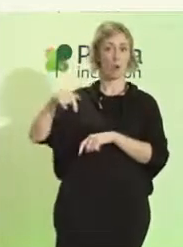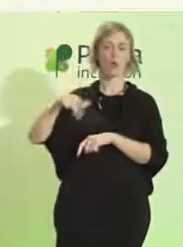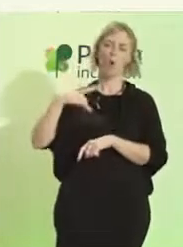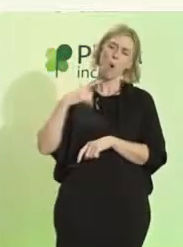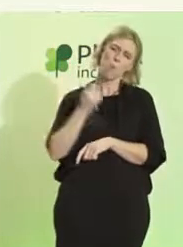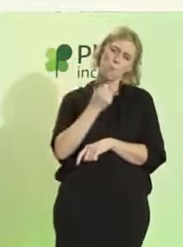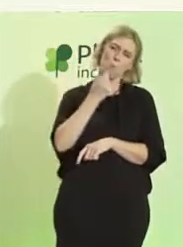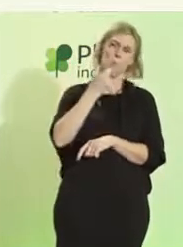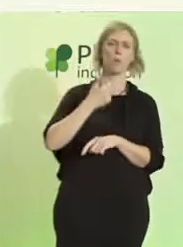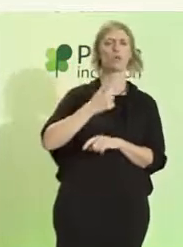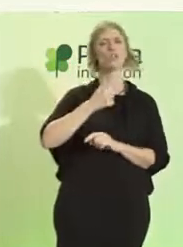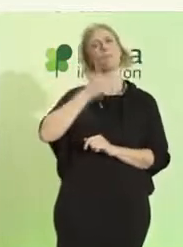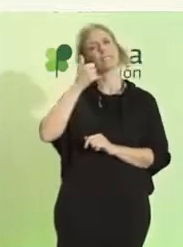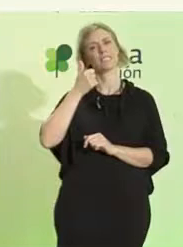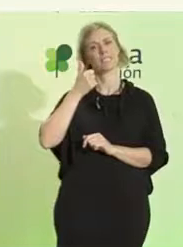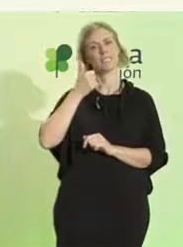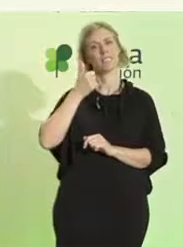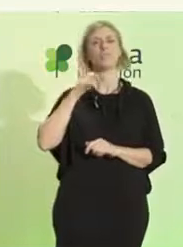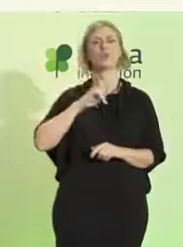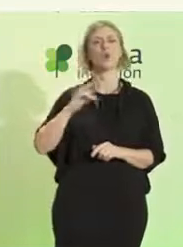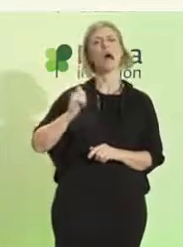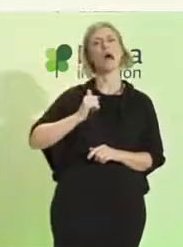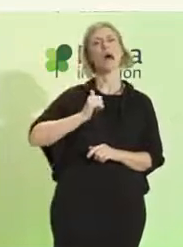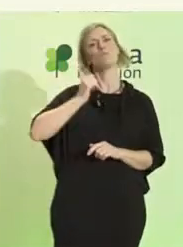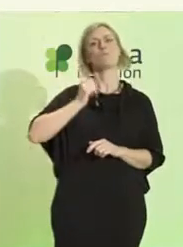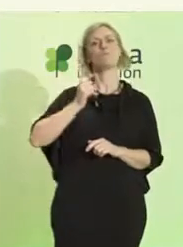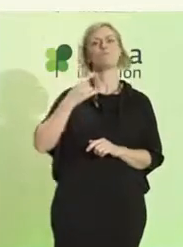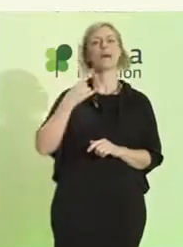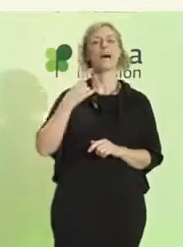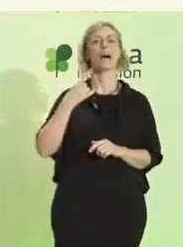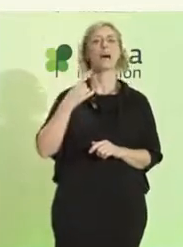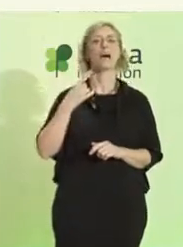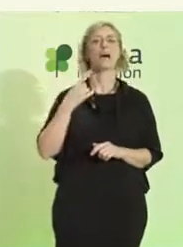aprovechar esta oportunidad para ponerlo en valor.